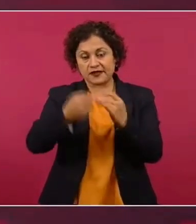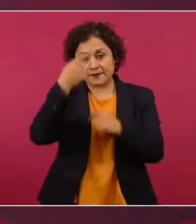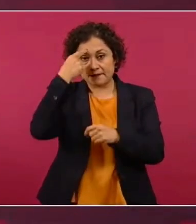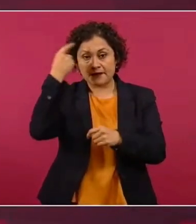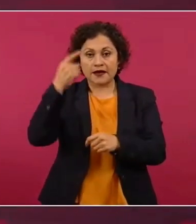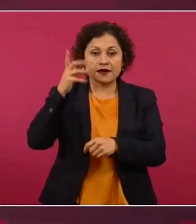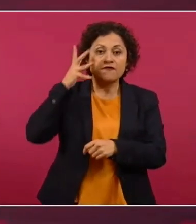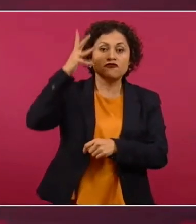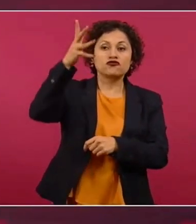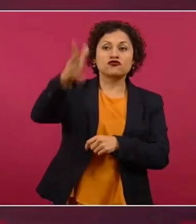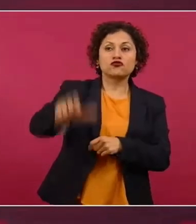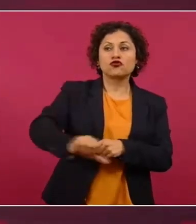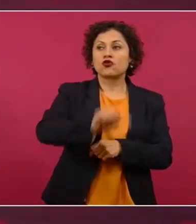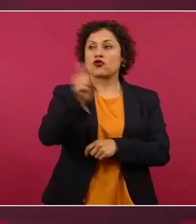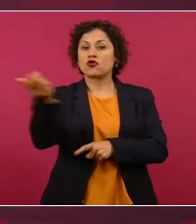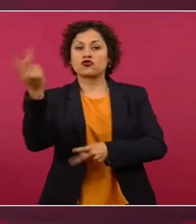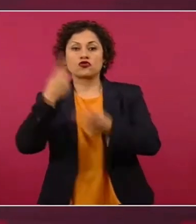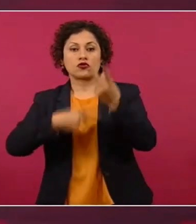quitar.